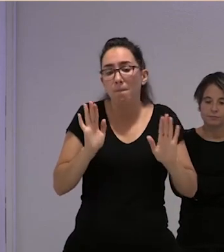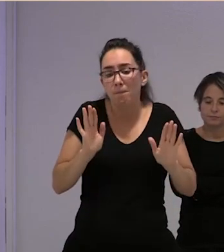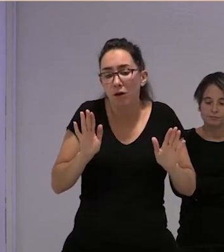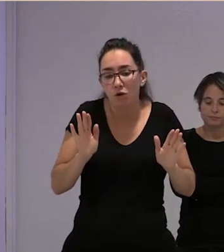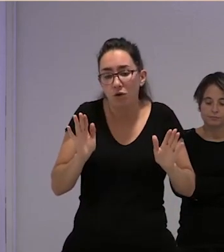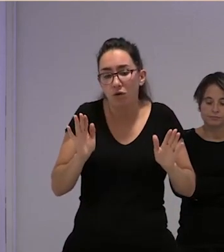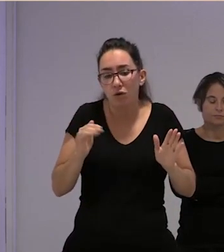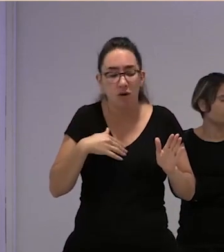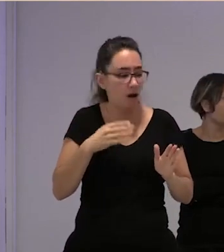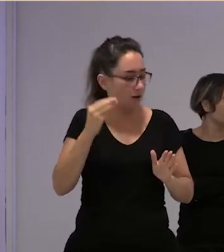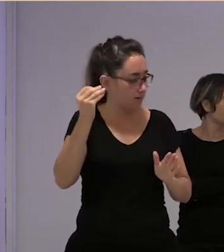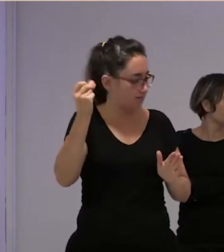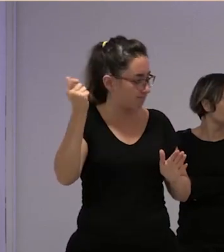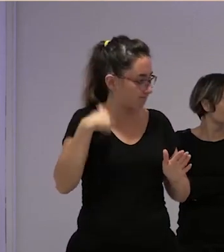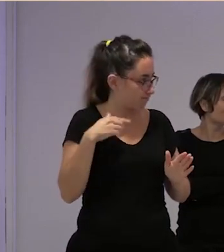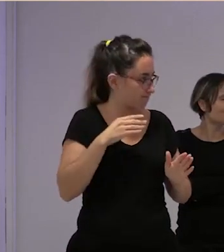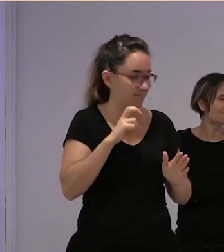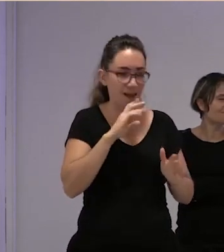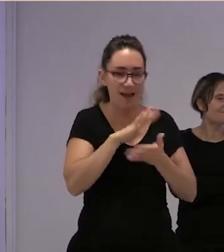se me ha ido la pinza lo que yo decía